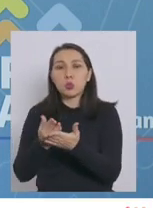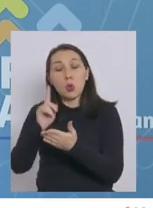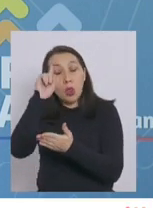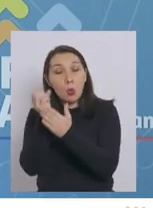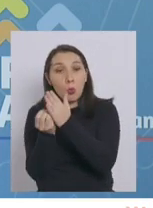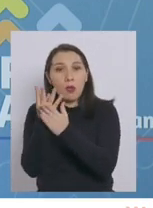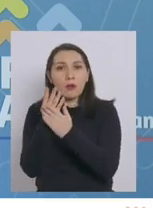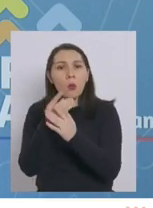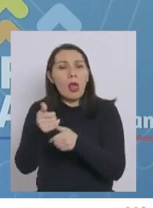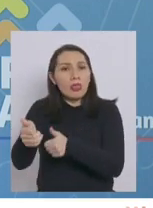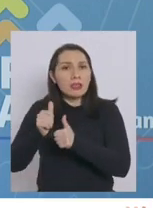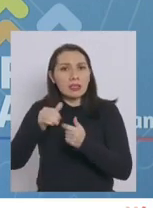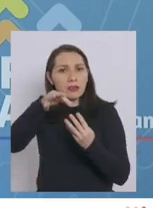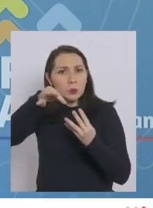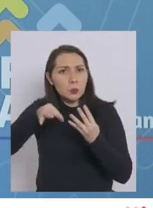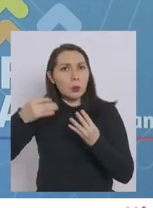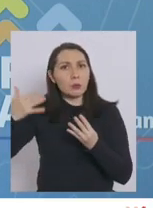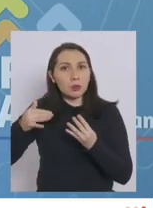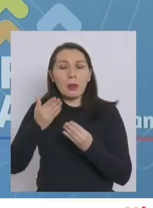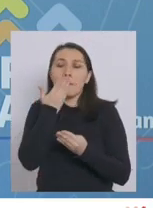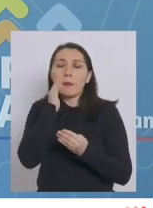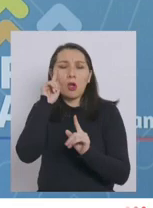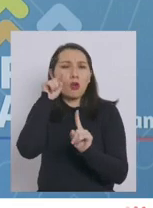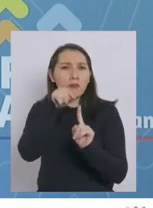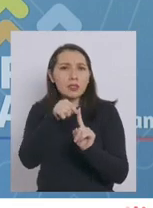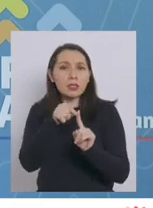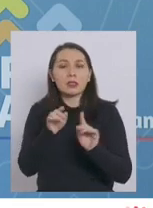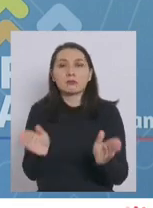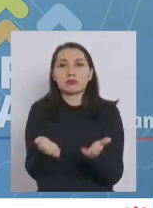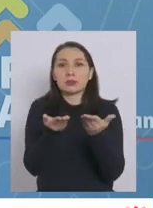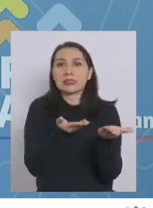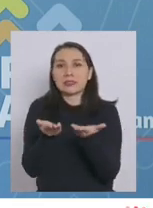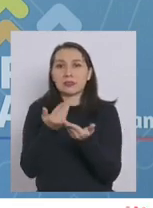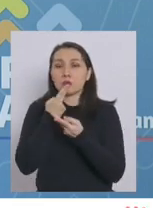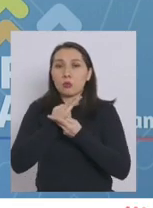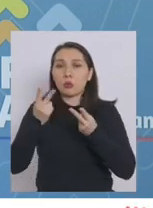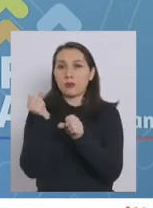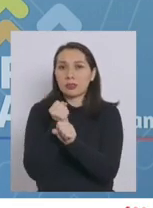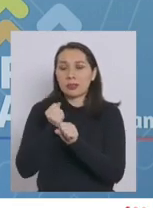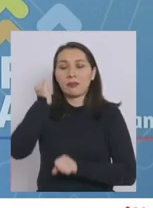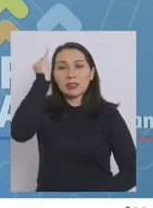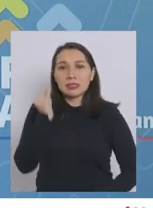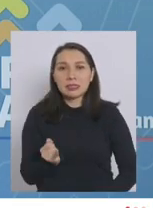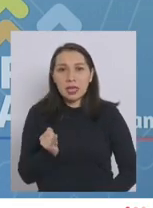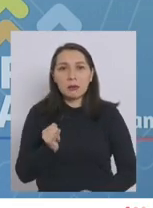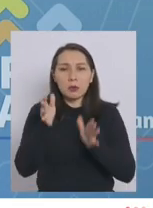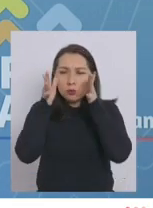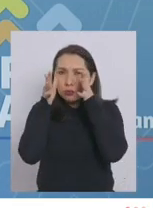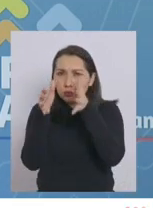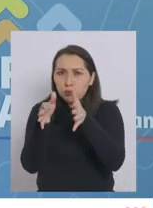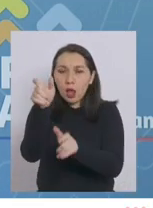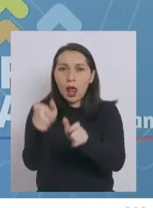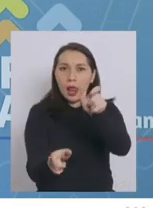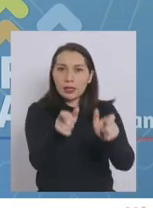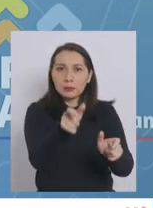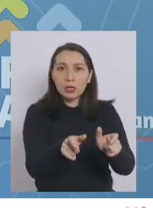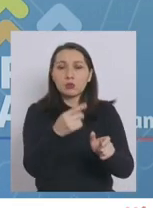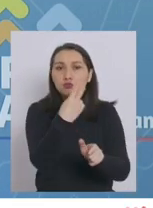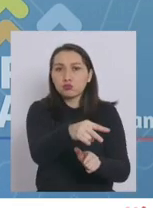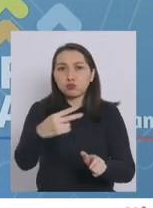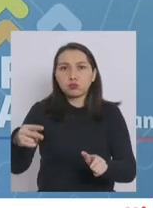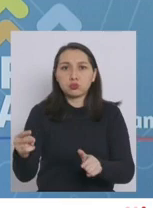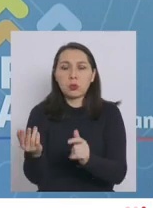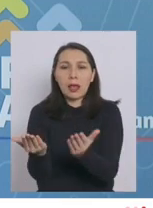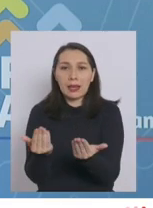desafíos prioritarios con el objetivo de mejorar los servicios públicos, trabajando siempre con el foco en las personas y sus